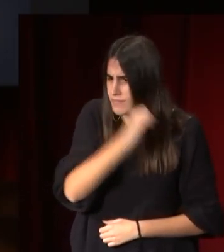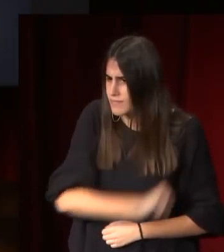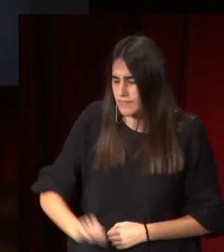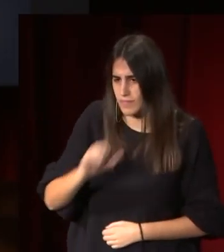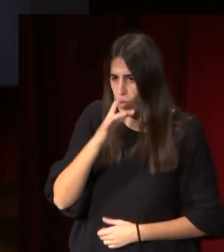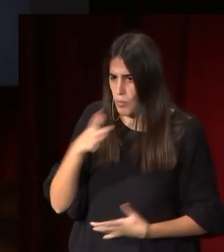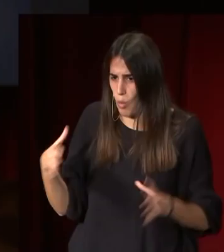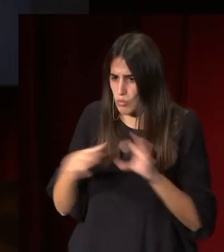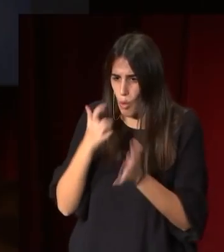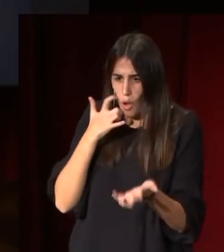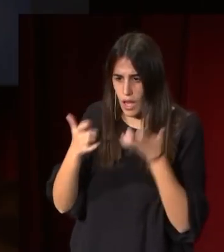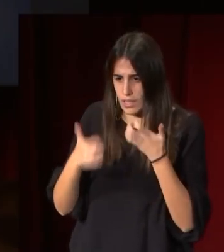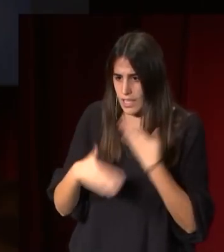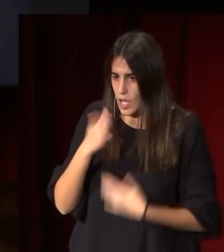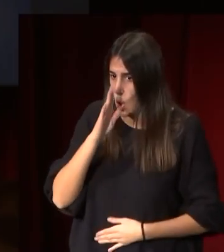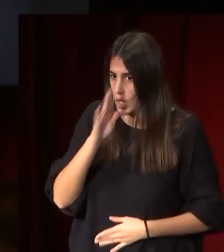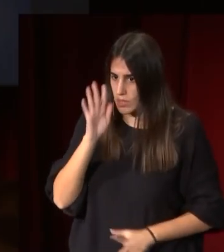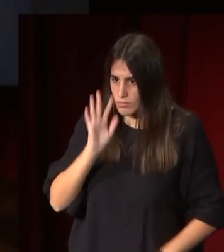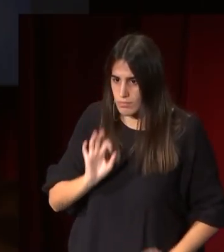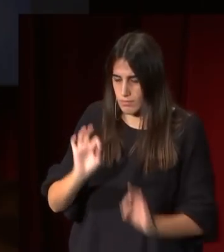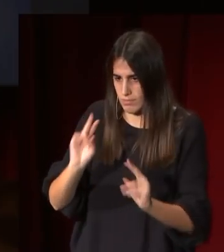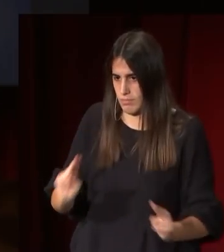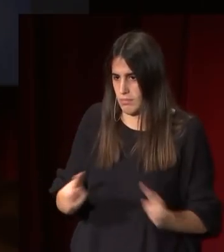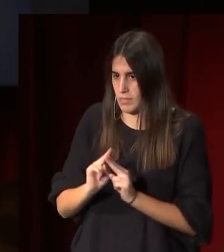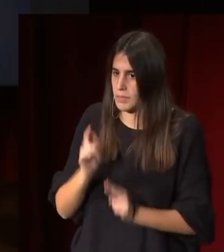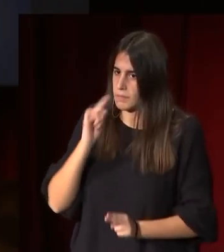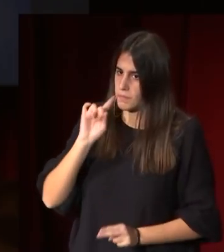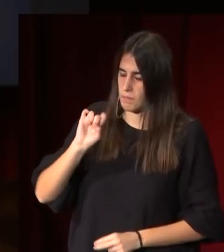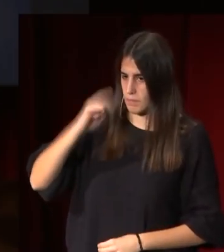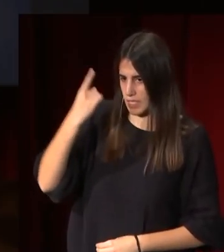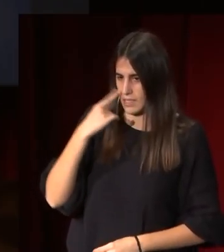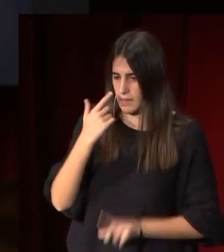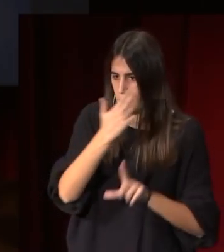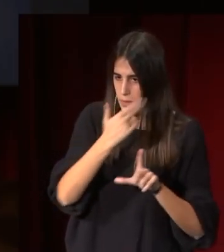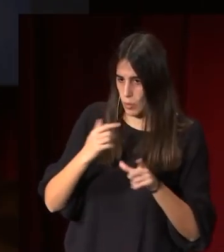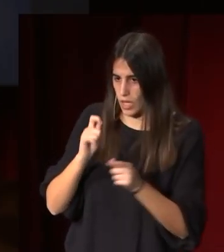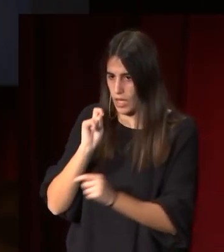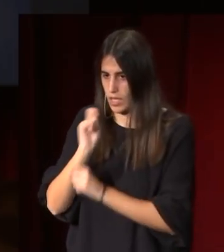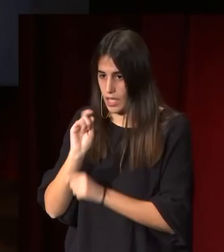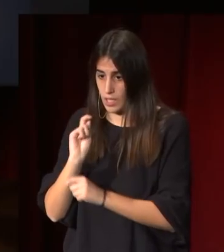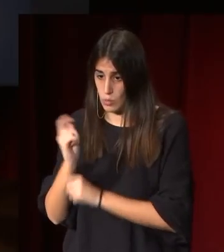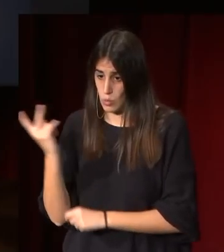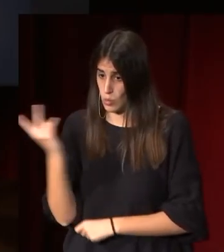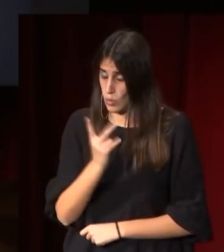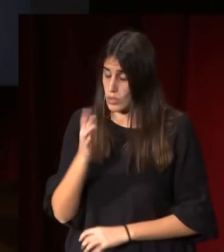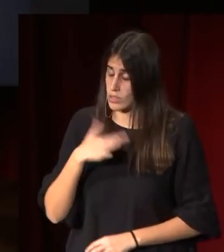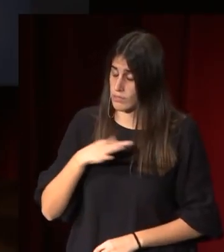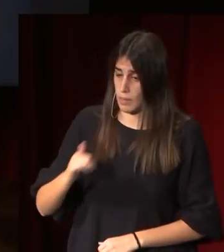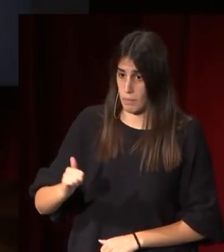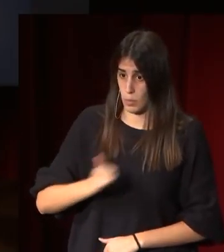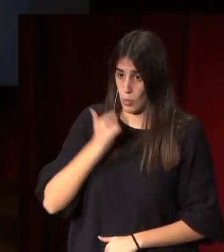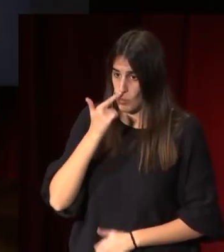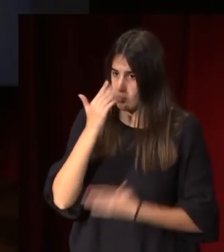que sucede en el arte neoclásico y muy especialmente en escultura y pintura, de forma que allí tiene la posibilidad de estudiar